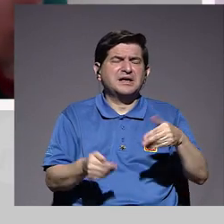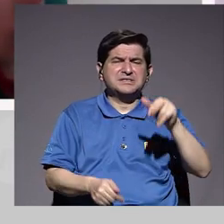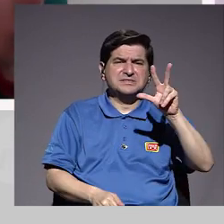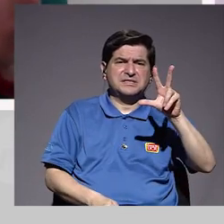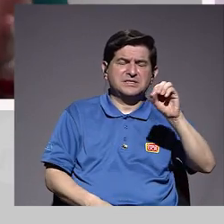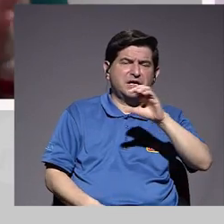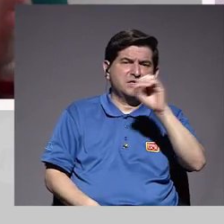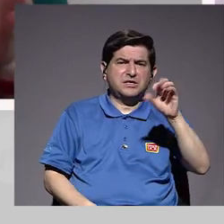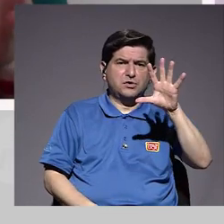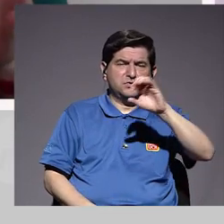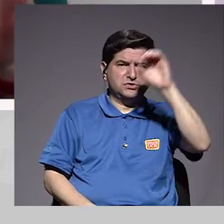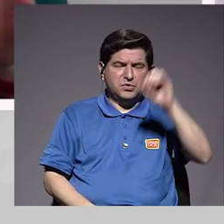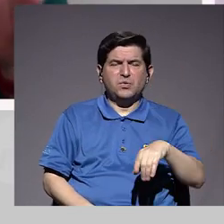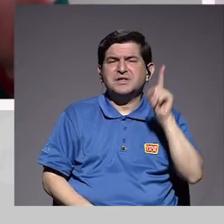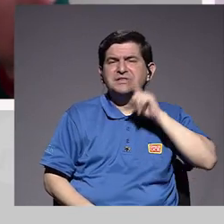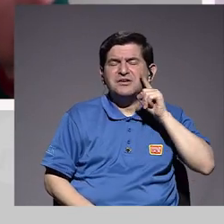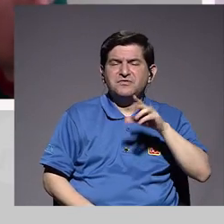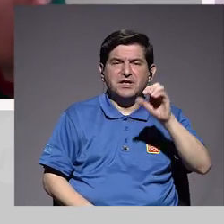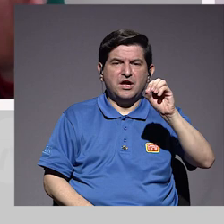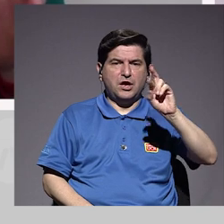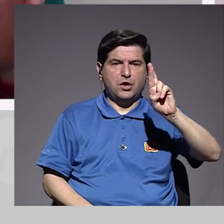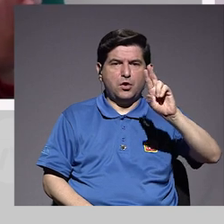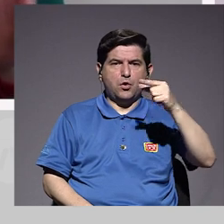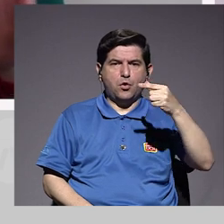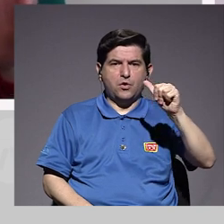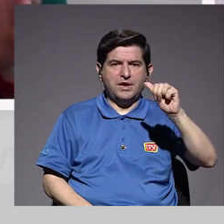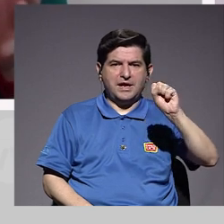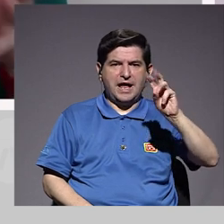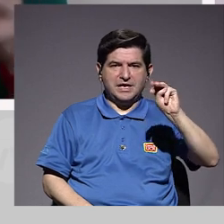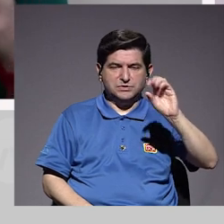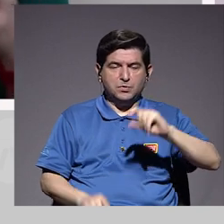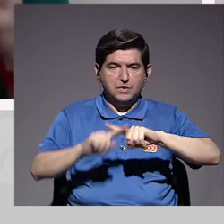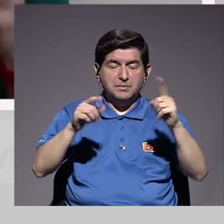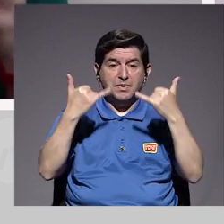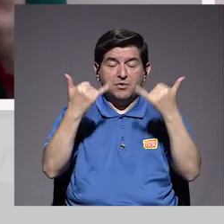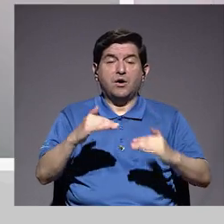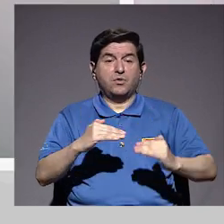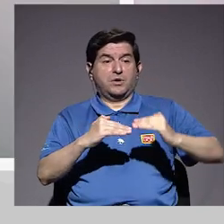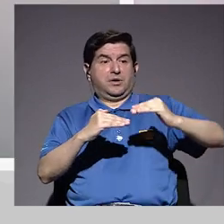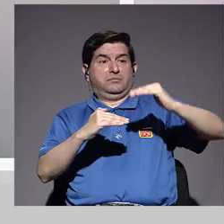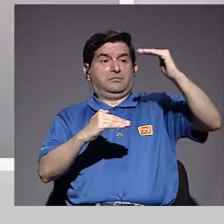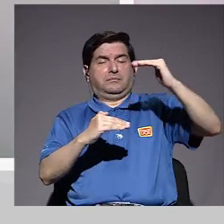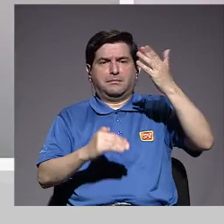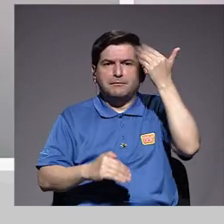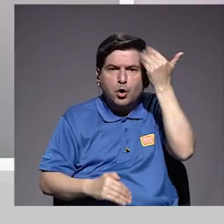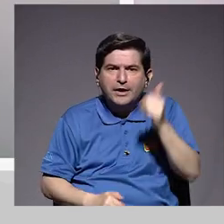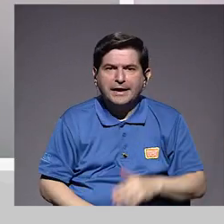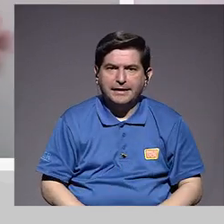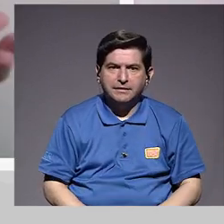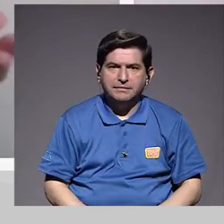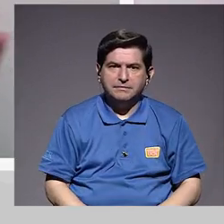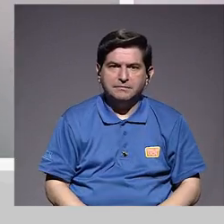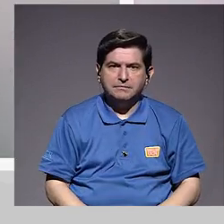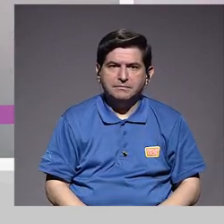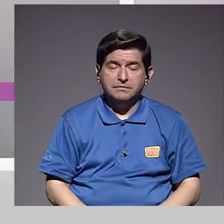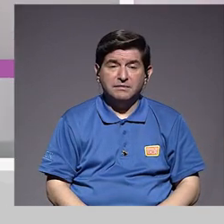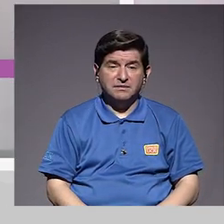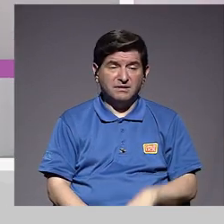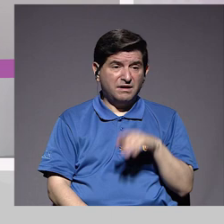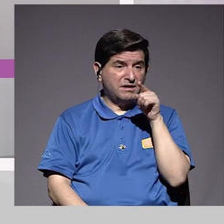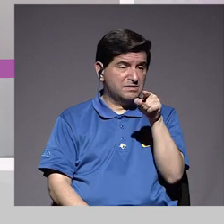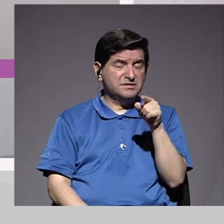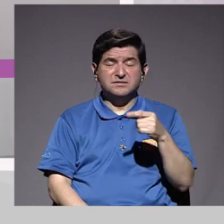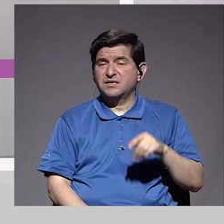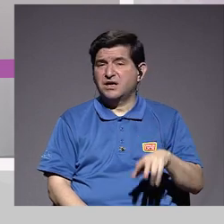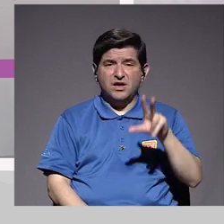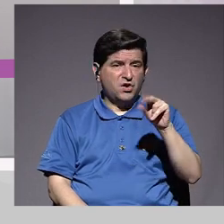50% han fingido orgasmos, pero actualmente los pueden hasta maximizar. ¿Por qué? Porque resulta que si no